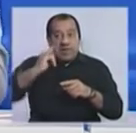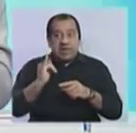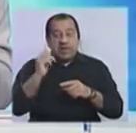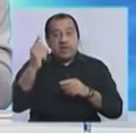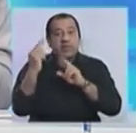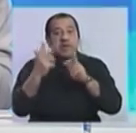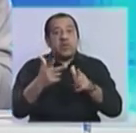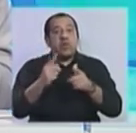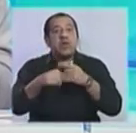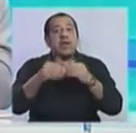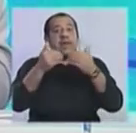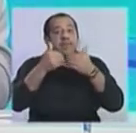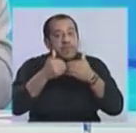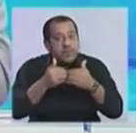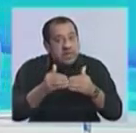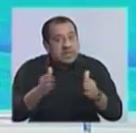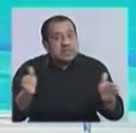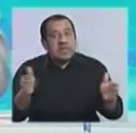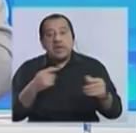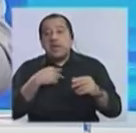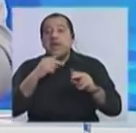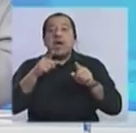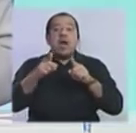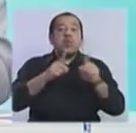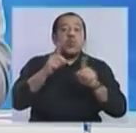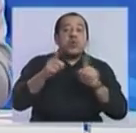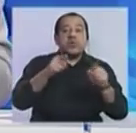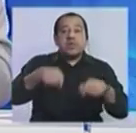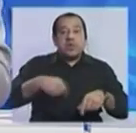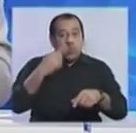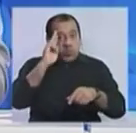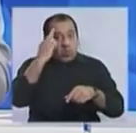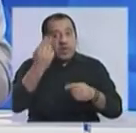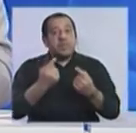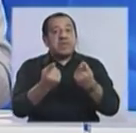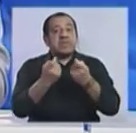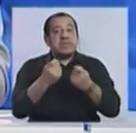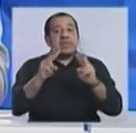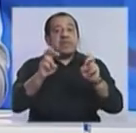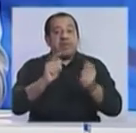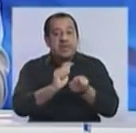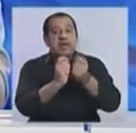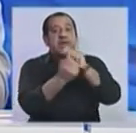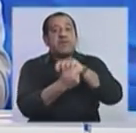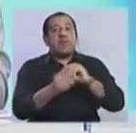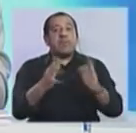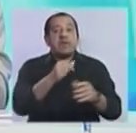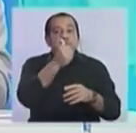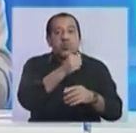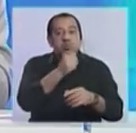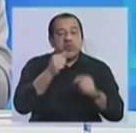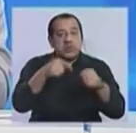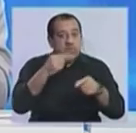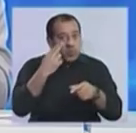que empiezan a señalar algunas necesidades que tendría el Uruguay en materia de reformas para resolver algunos de estos problemas.